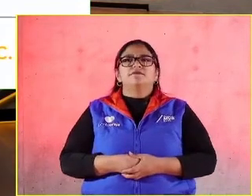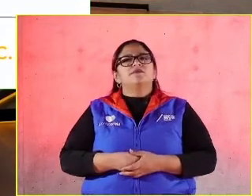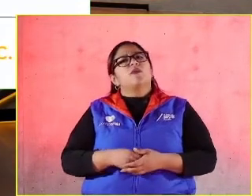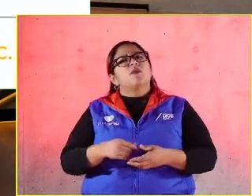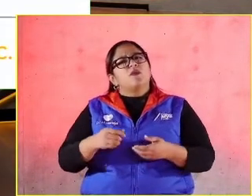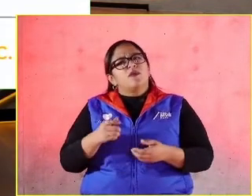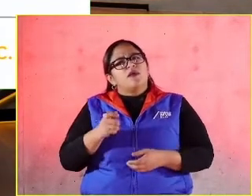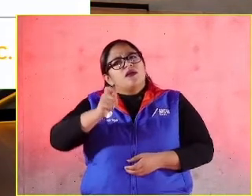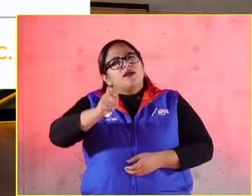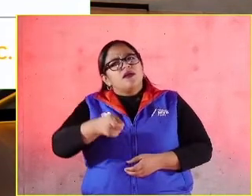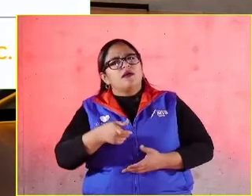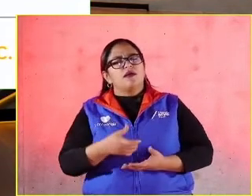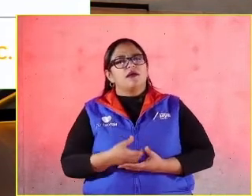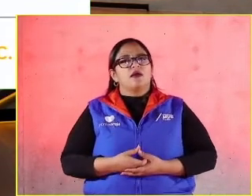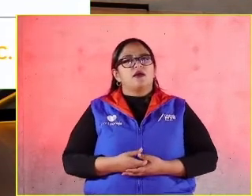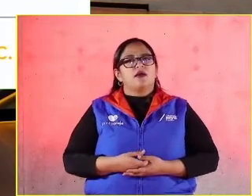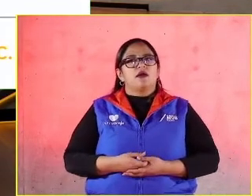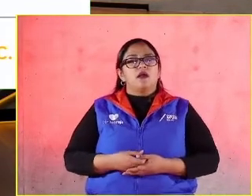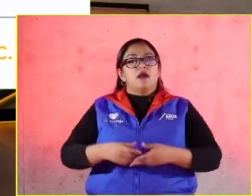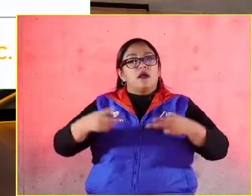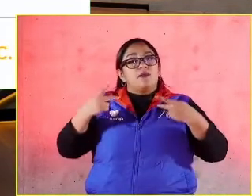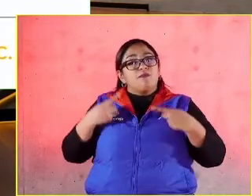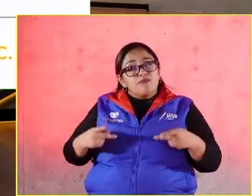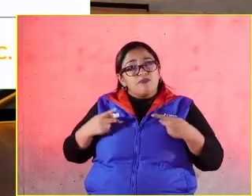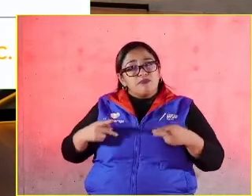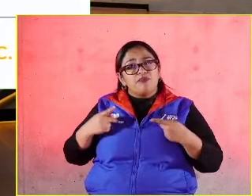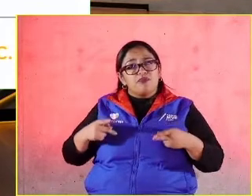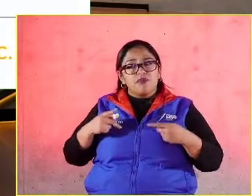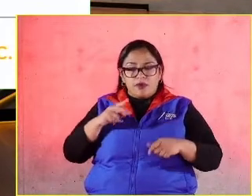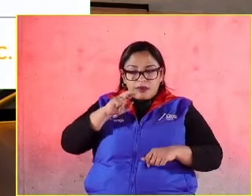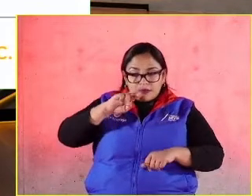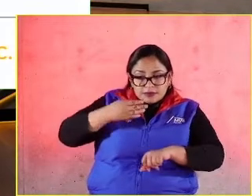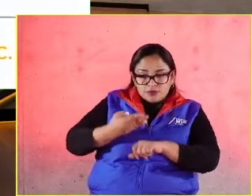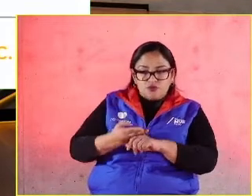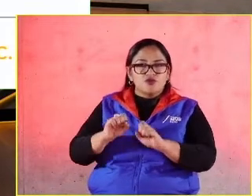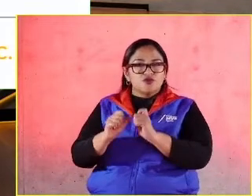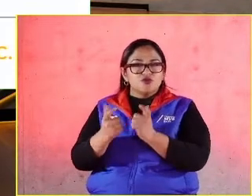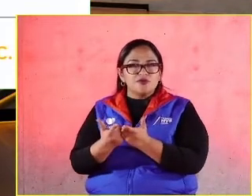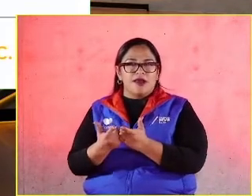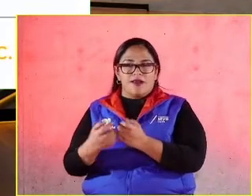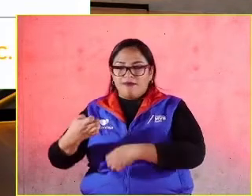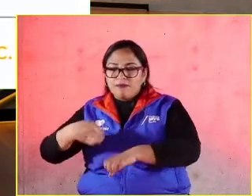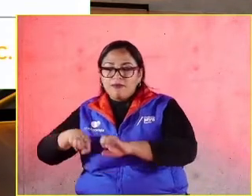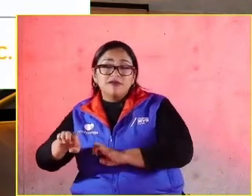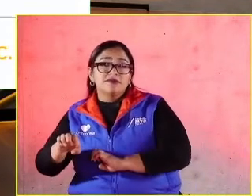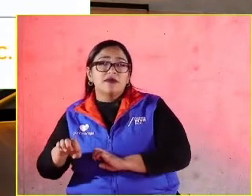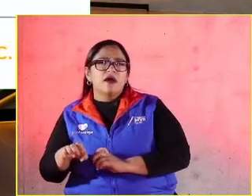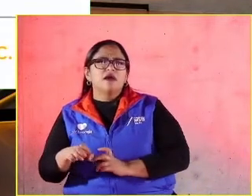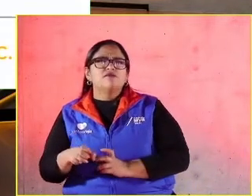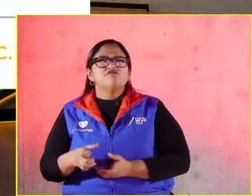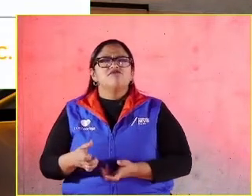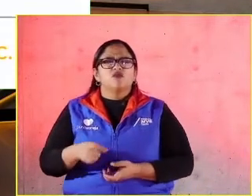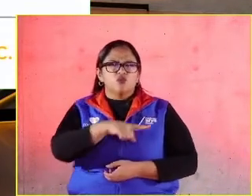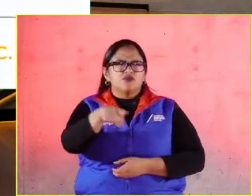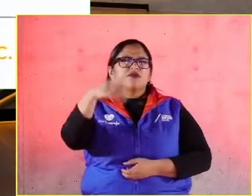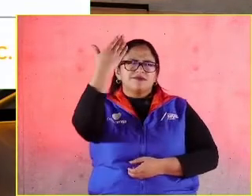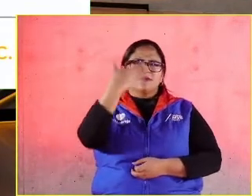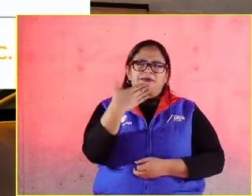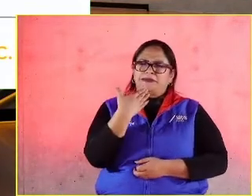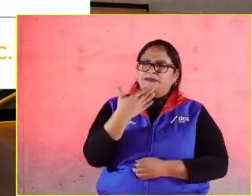la responsabilidad social empresarial, lo saben ustedes muy bien, no es